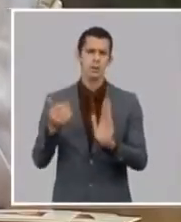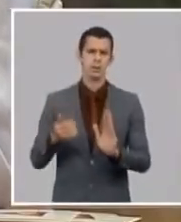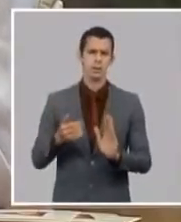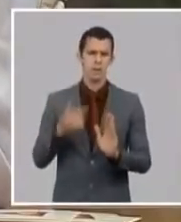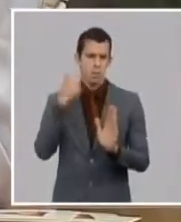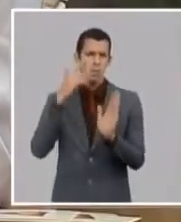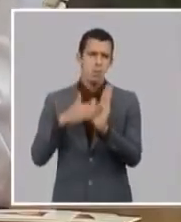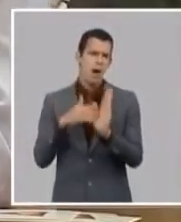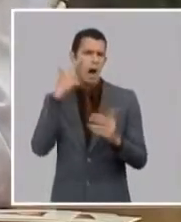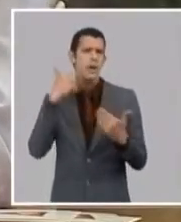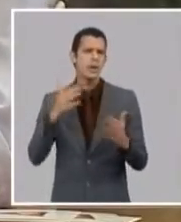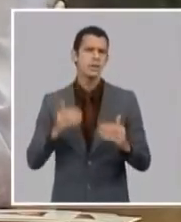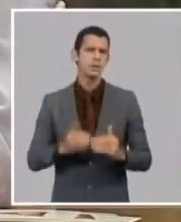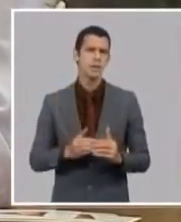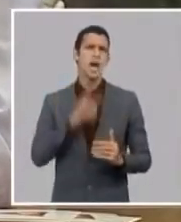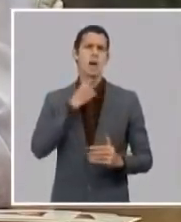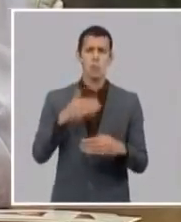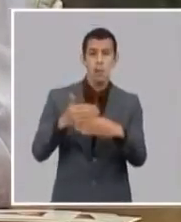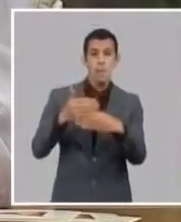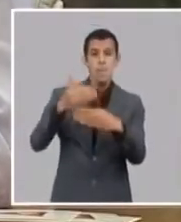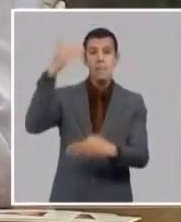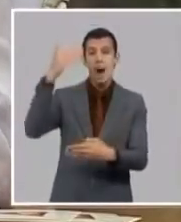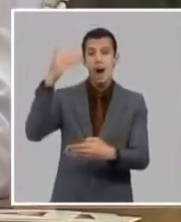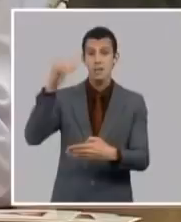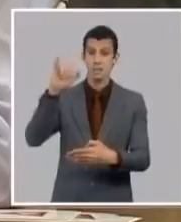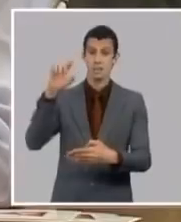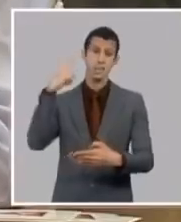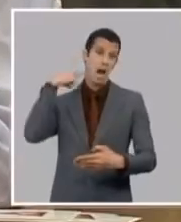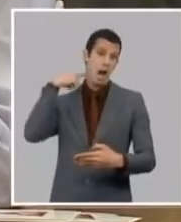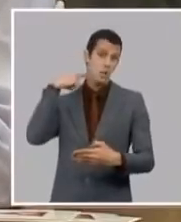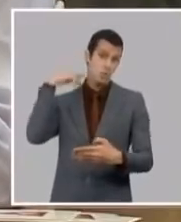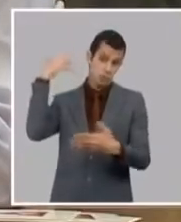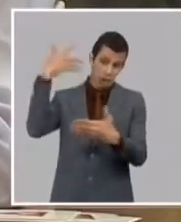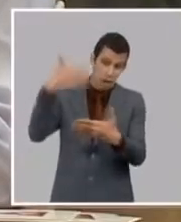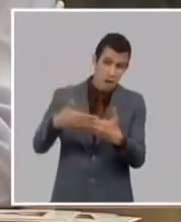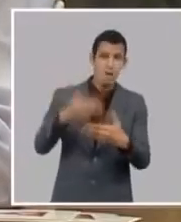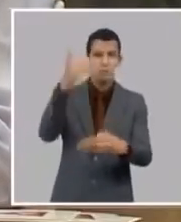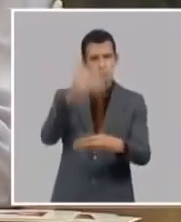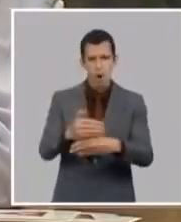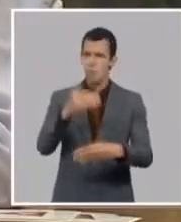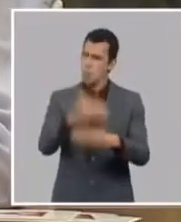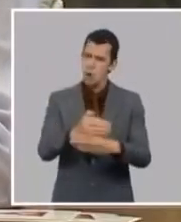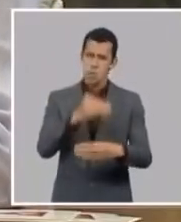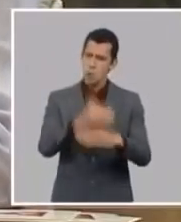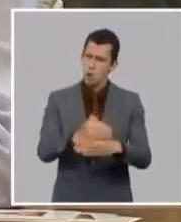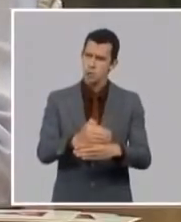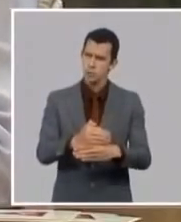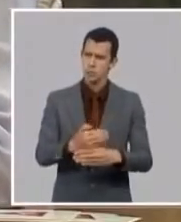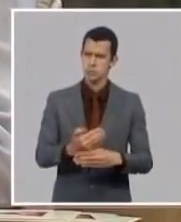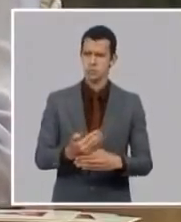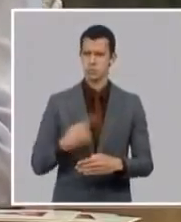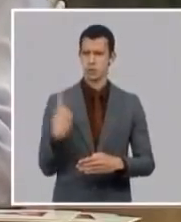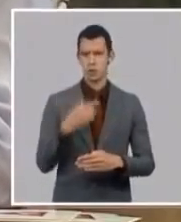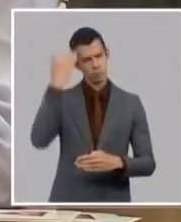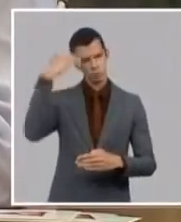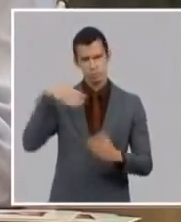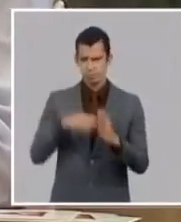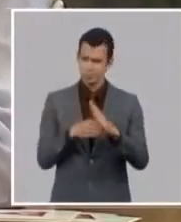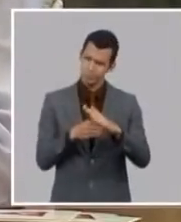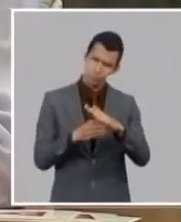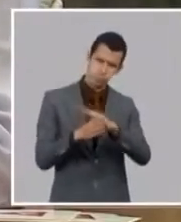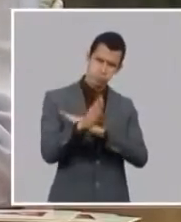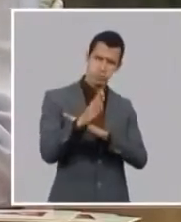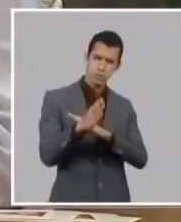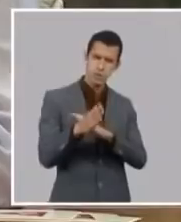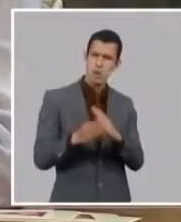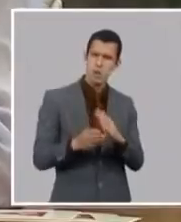tenemos son ilusas por qué no nos dejan hacer por qué en 60 años no nos lo han dejado hacer y cómo a pesar de todo hemos construido una